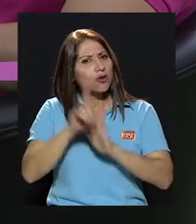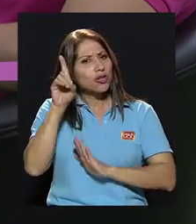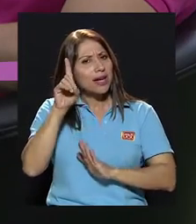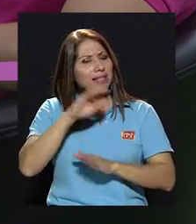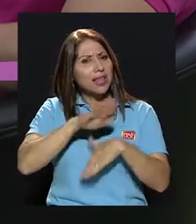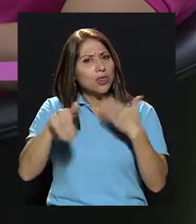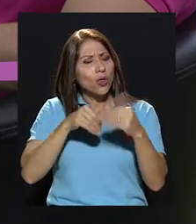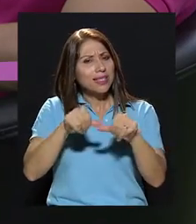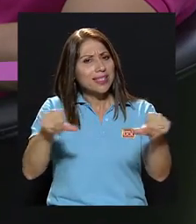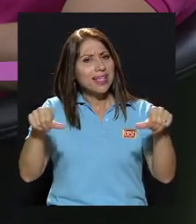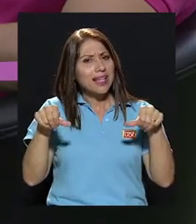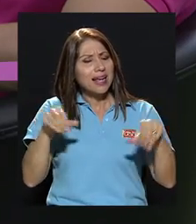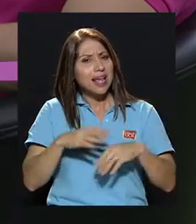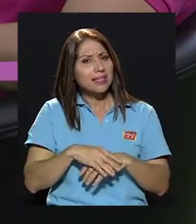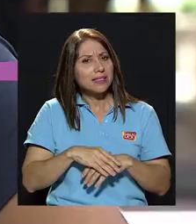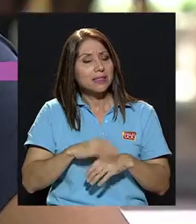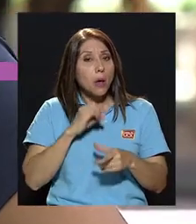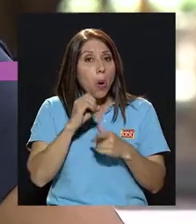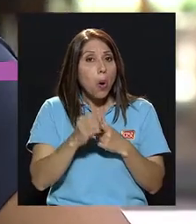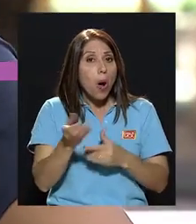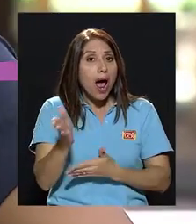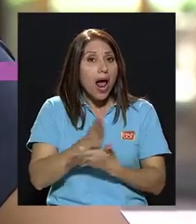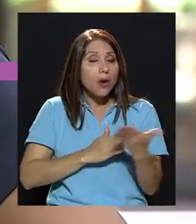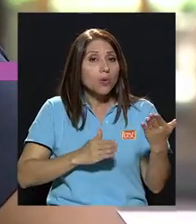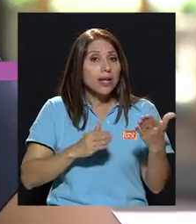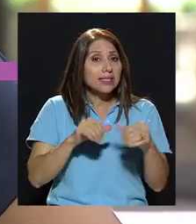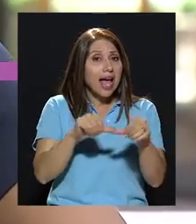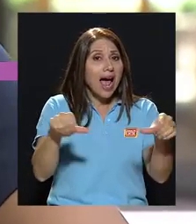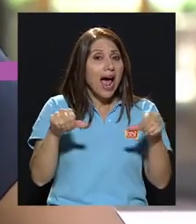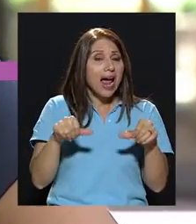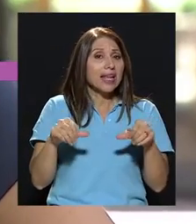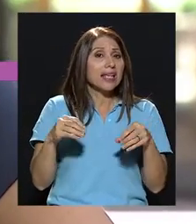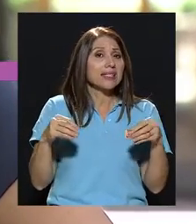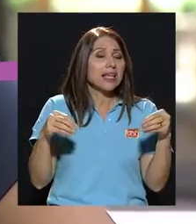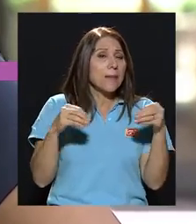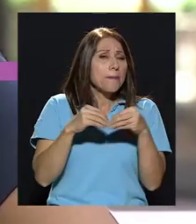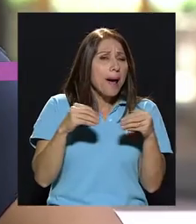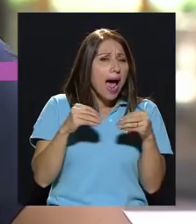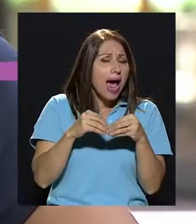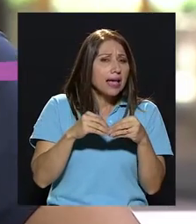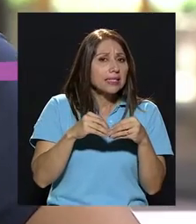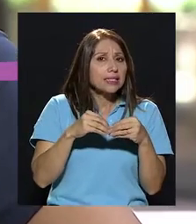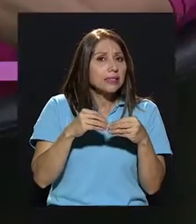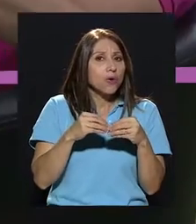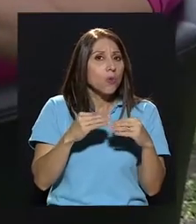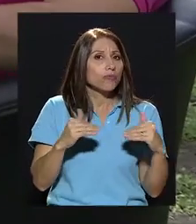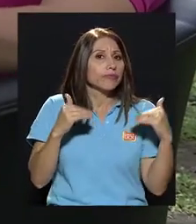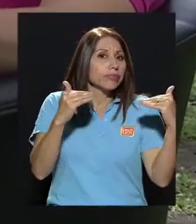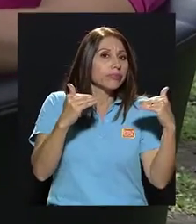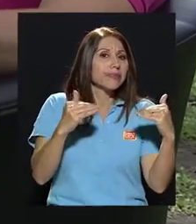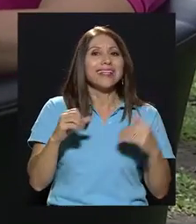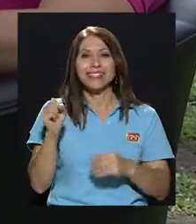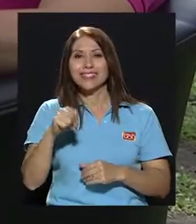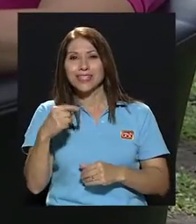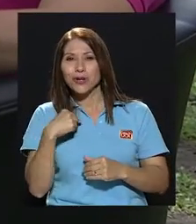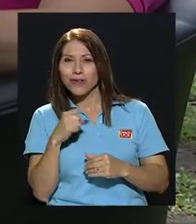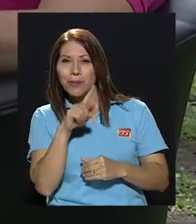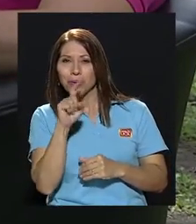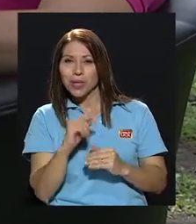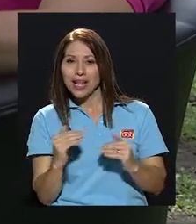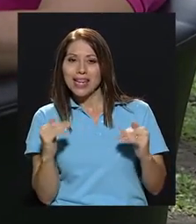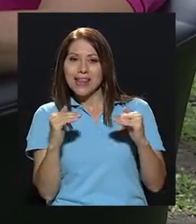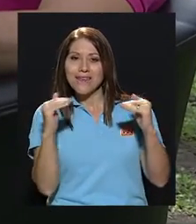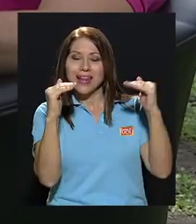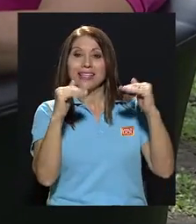o desarrollarse en todas esas áreas? ¿O hay áreas en donde uno se destaca más? Sí, eso le a preguntar si hay niveles. Bueno, eso me